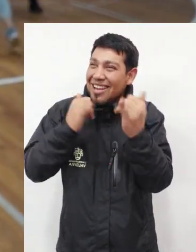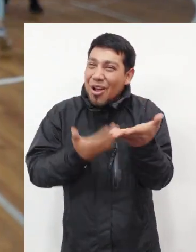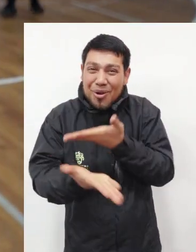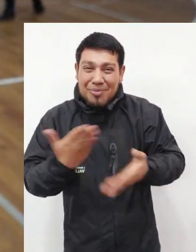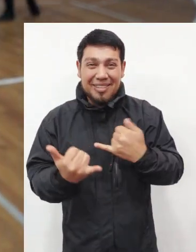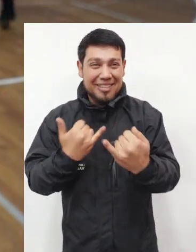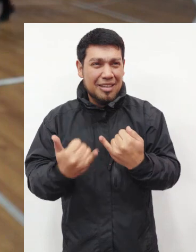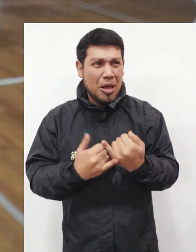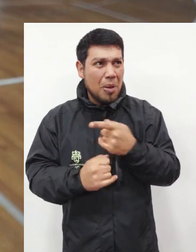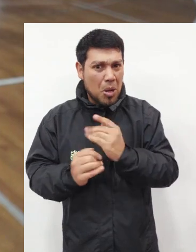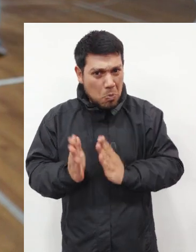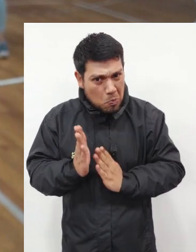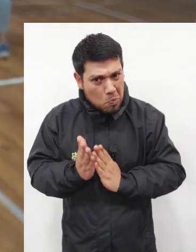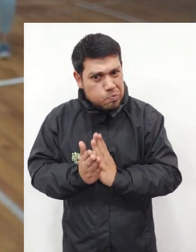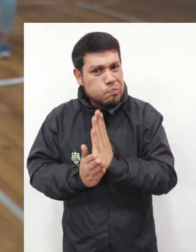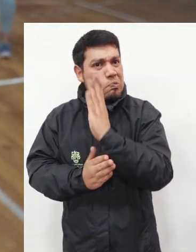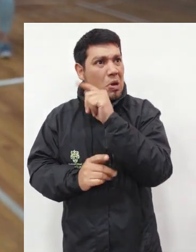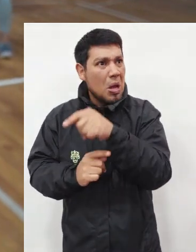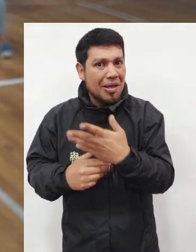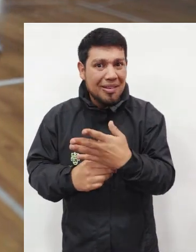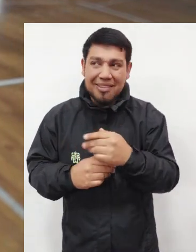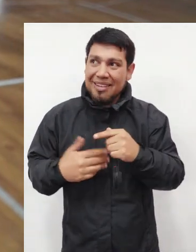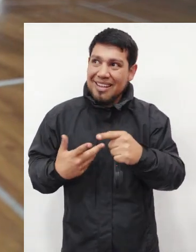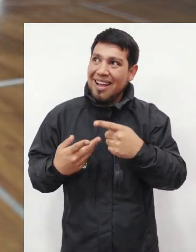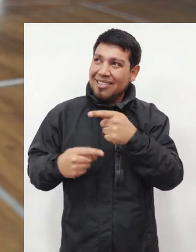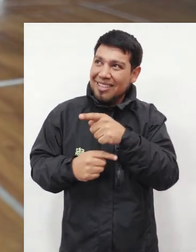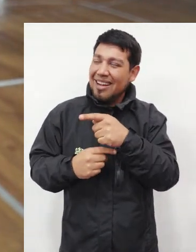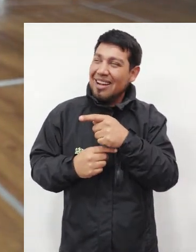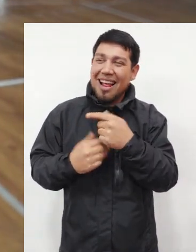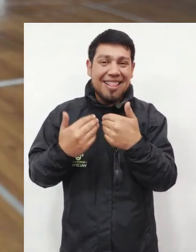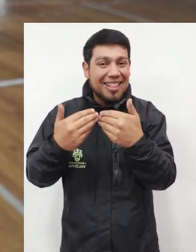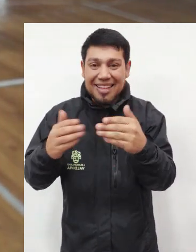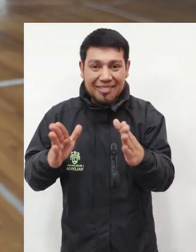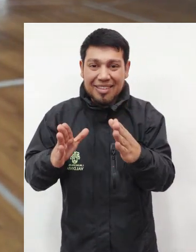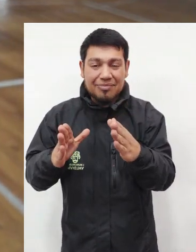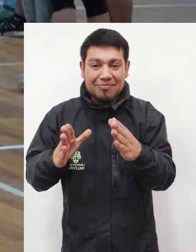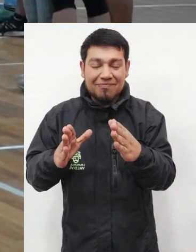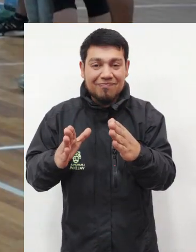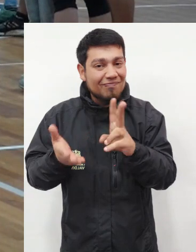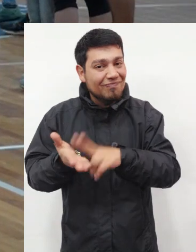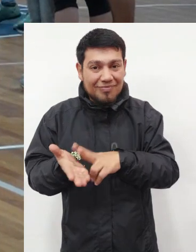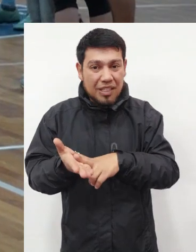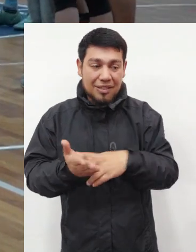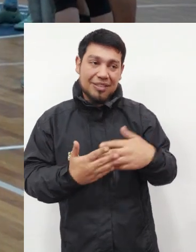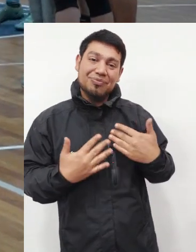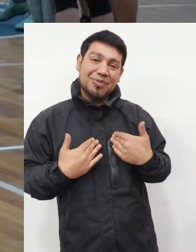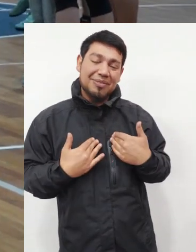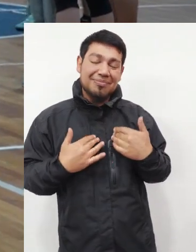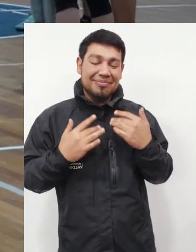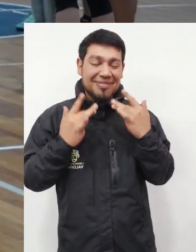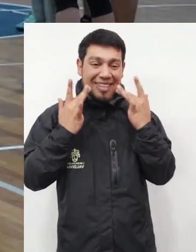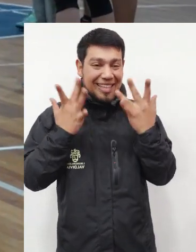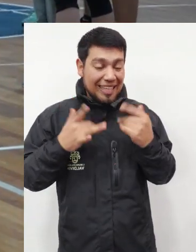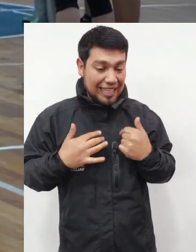divertirse, avanzar y conseguir más logros y hacer diferentes actividades